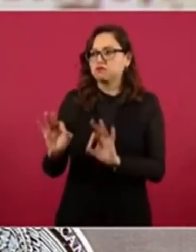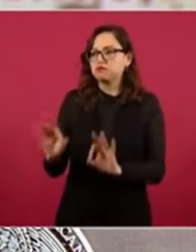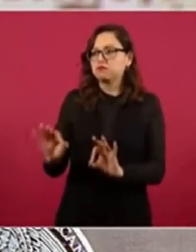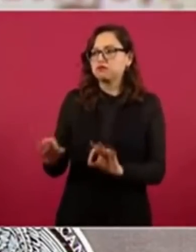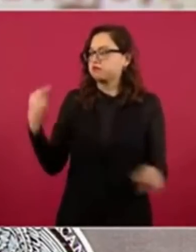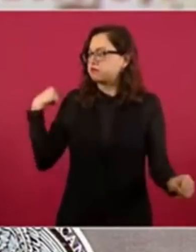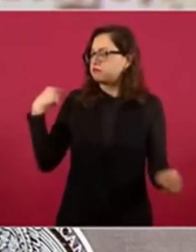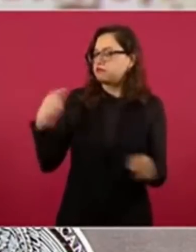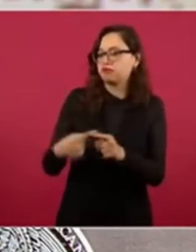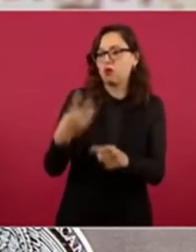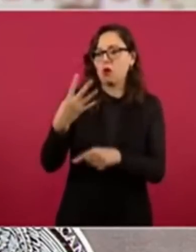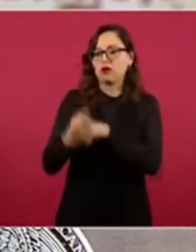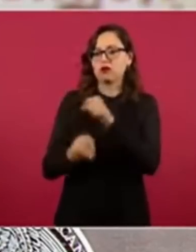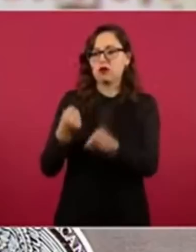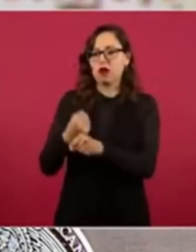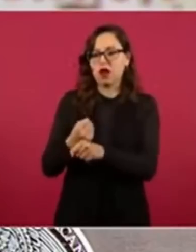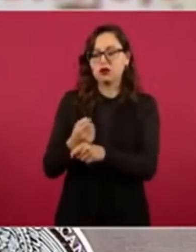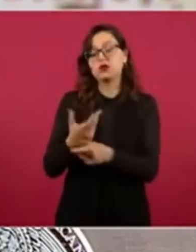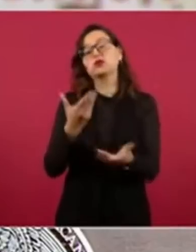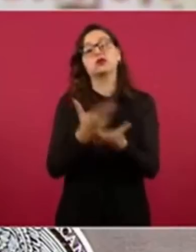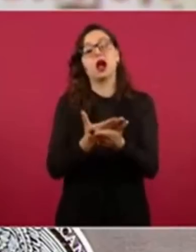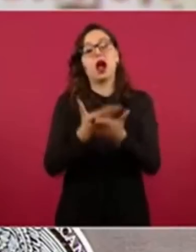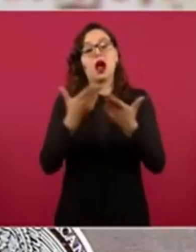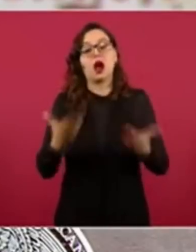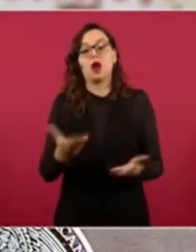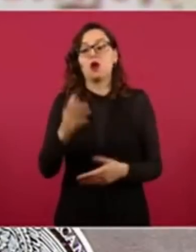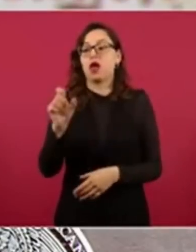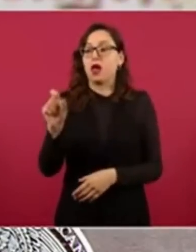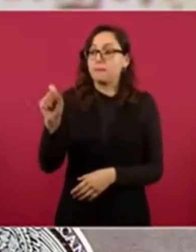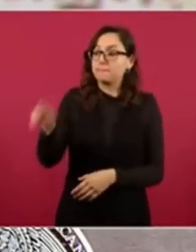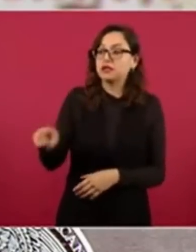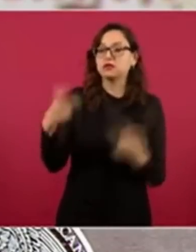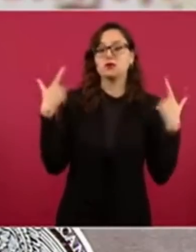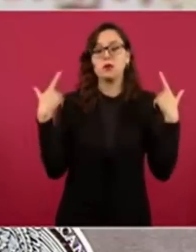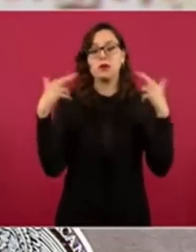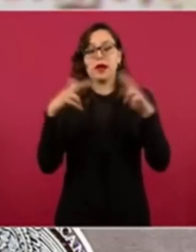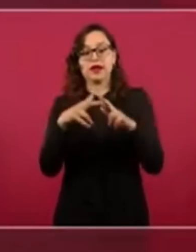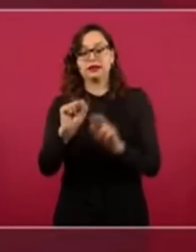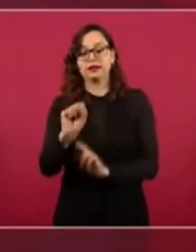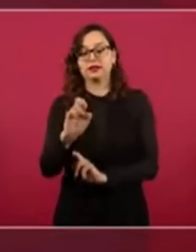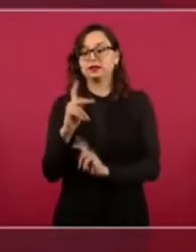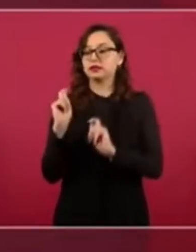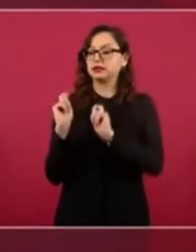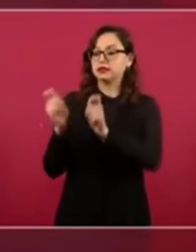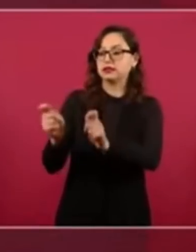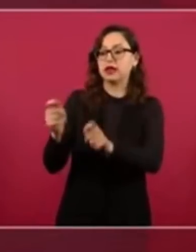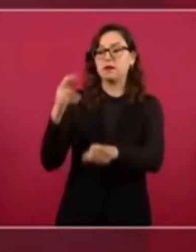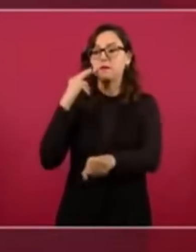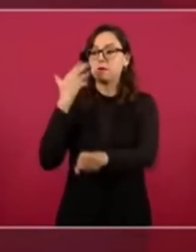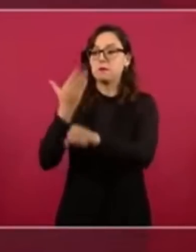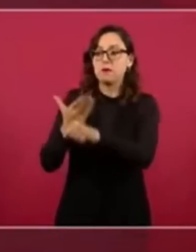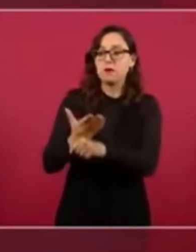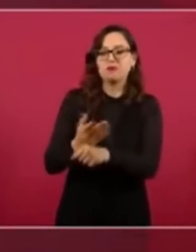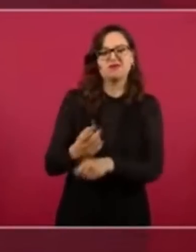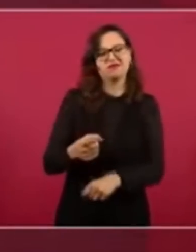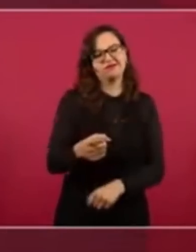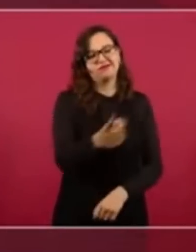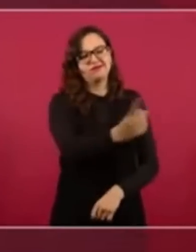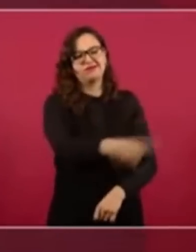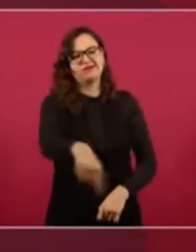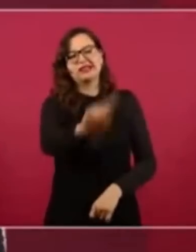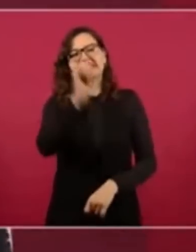Que una maestra ocupe nuevamente la titularidad de la SEP. Se ve que extrañan a personajes como Otto